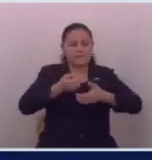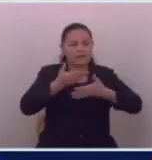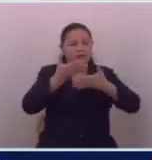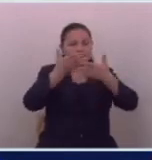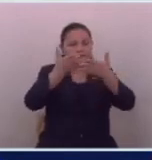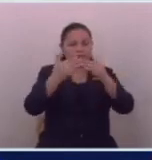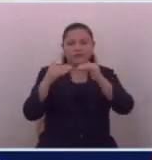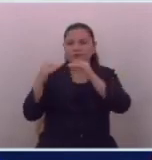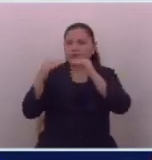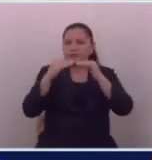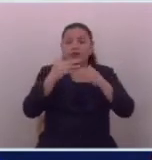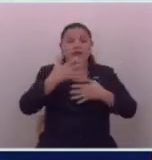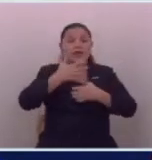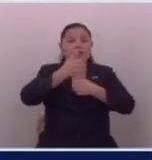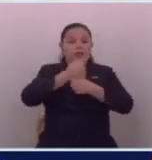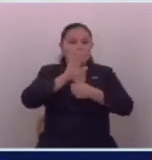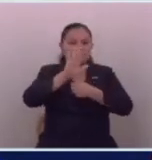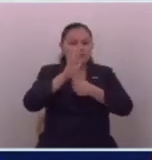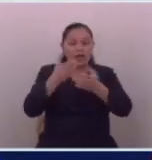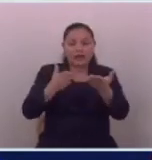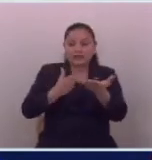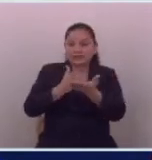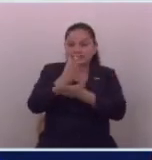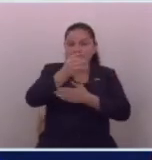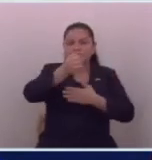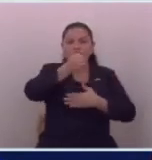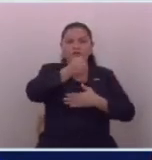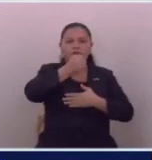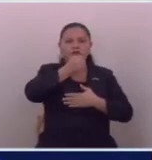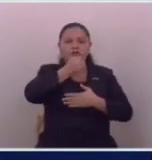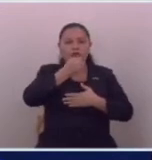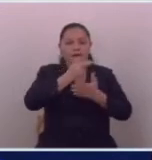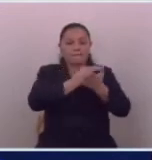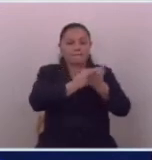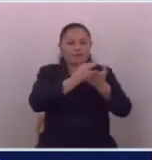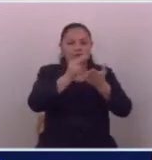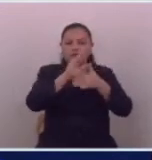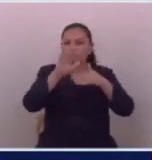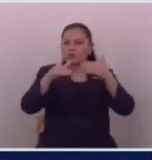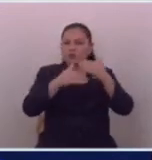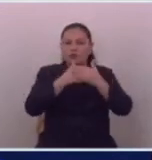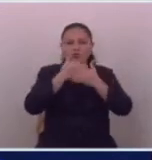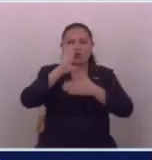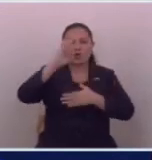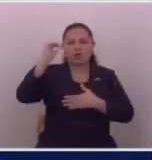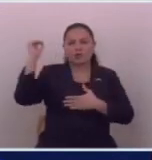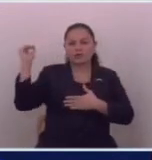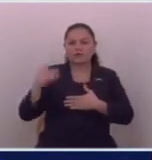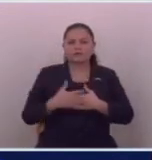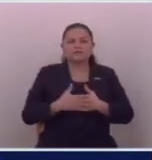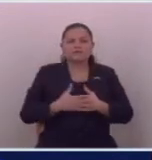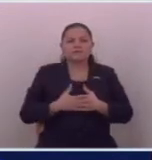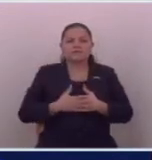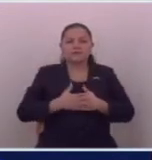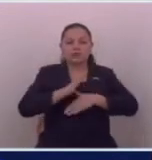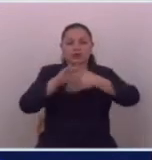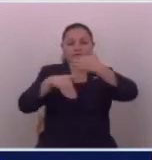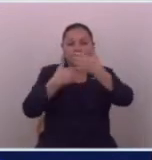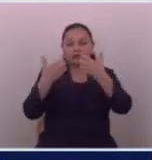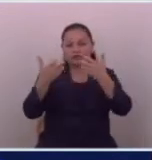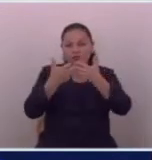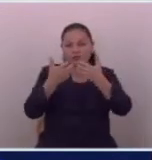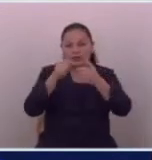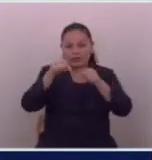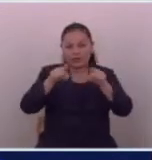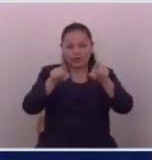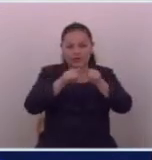así como para garantizar su acceso a la información veraz en toda la República y a todos los compatriotas que